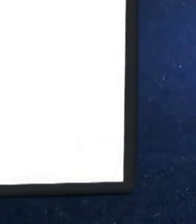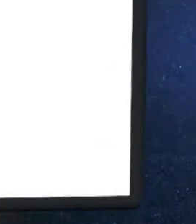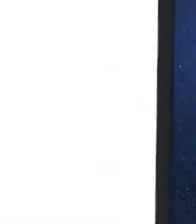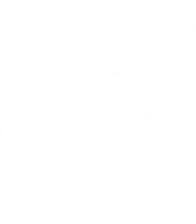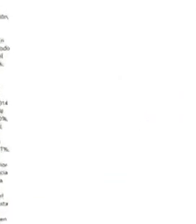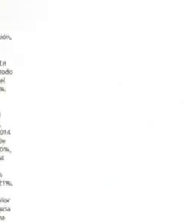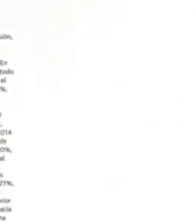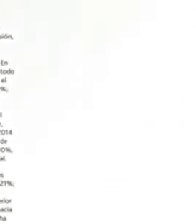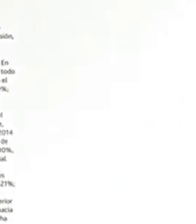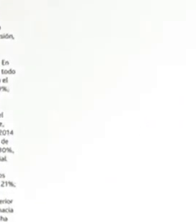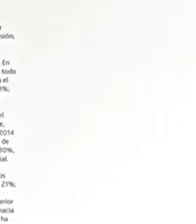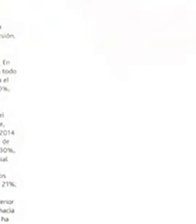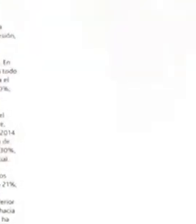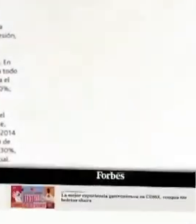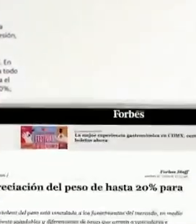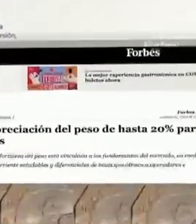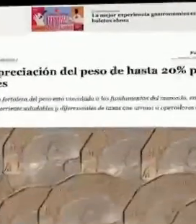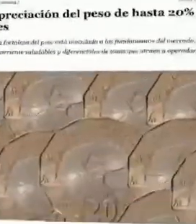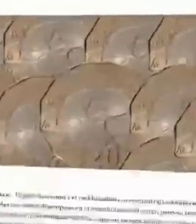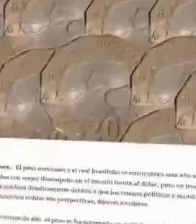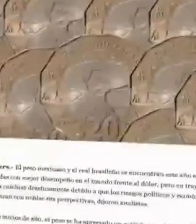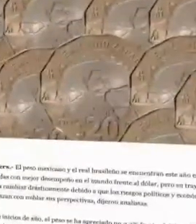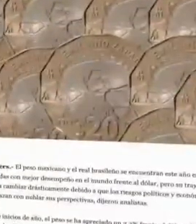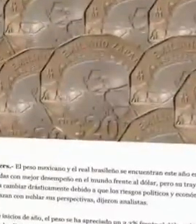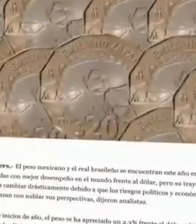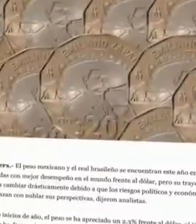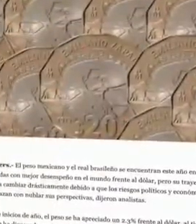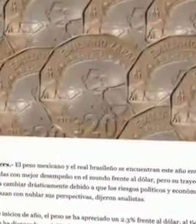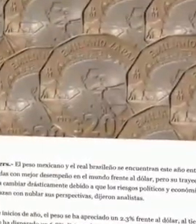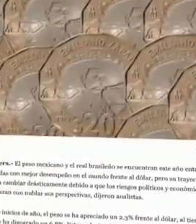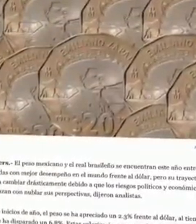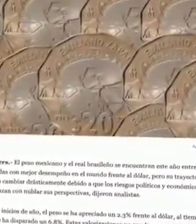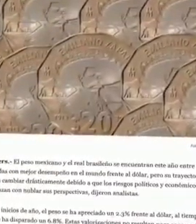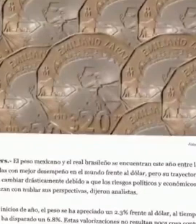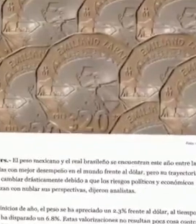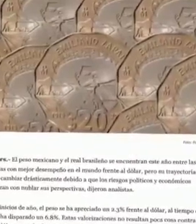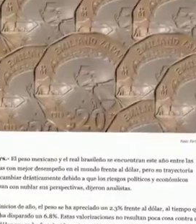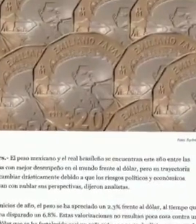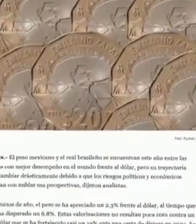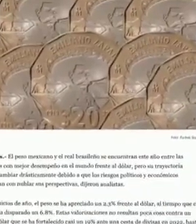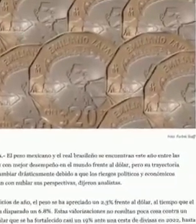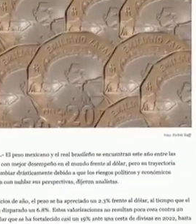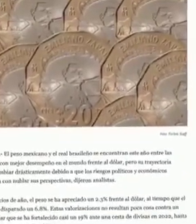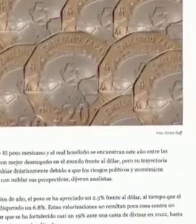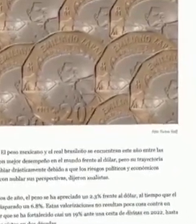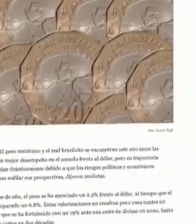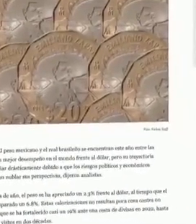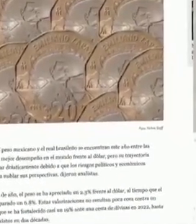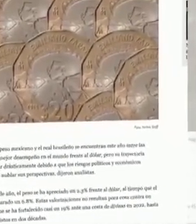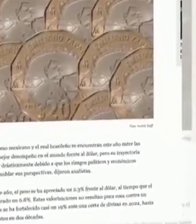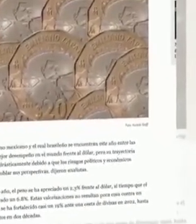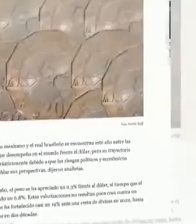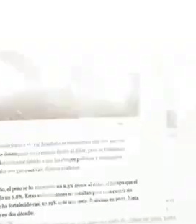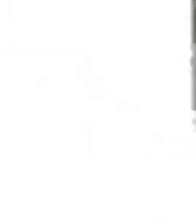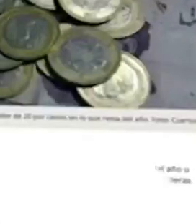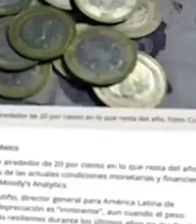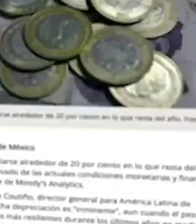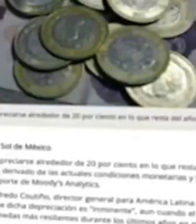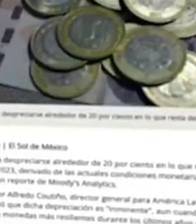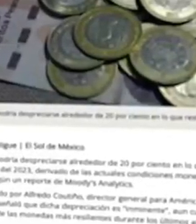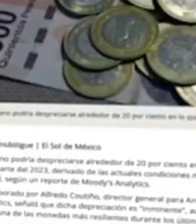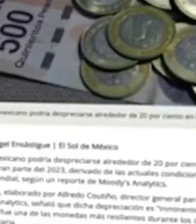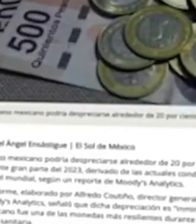varios medios de comunicación y comentaristas en redes sociales para generar una percepción de inestabilidad financiera en el país,